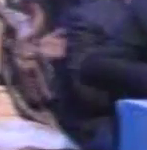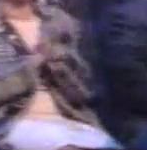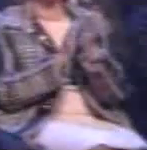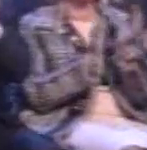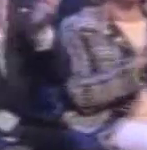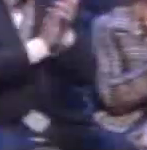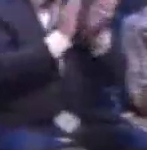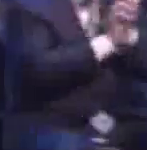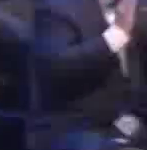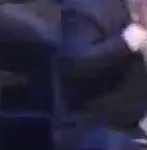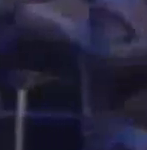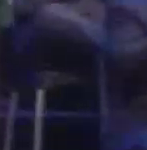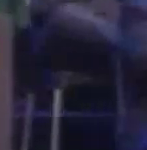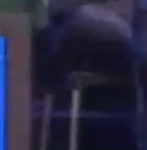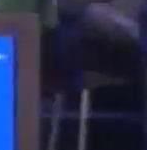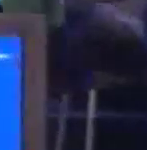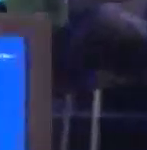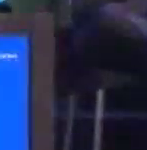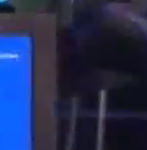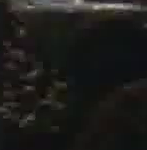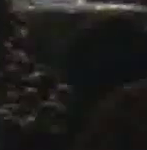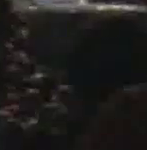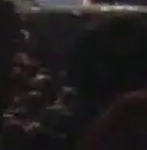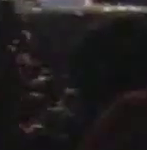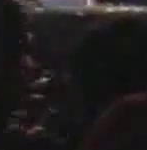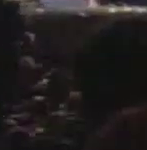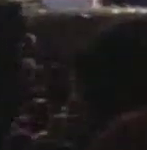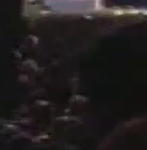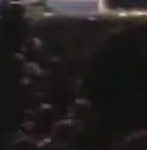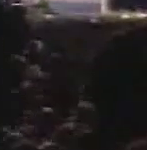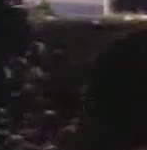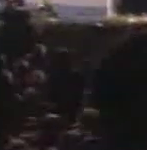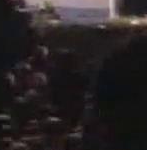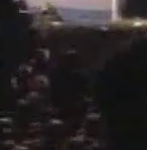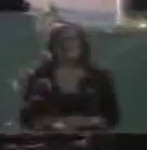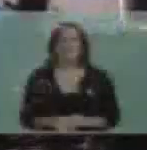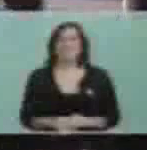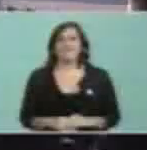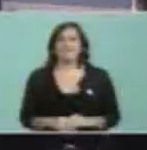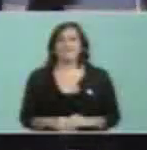...argentinos, la doctora Cristina Fernández de Kirchner.